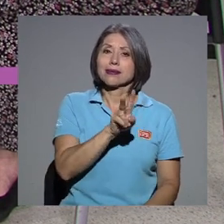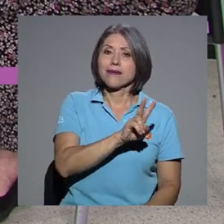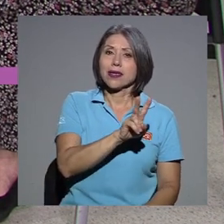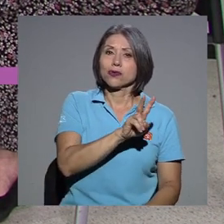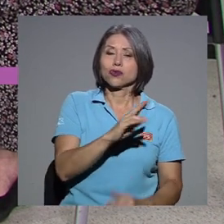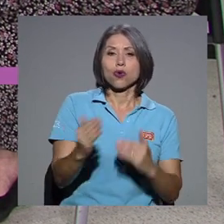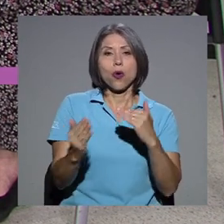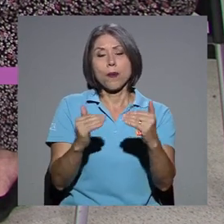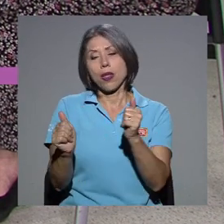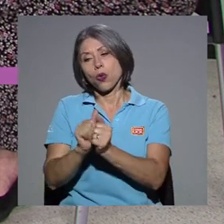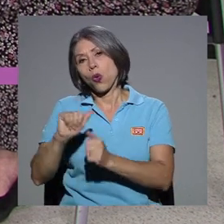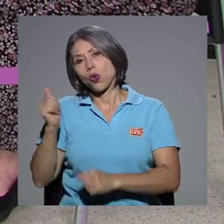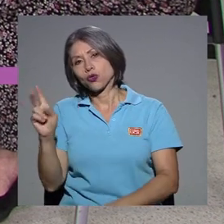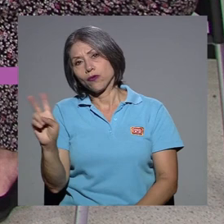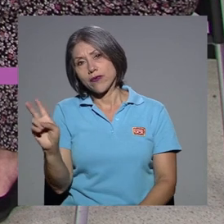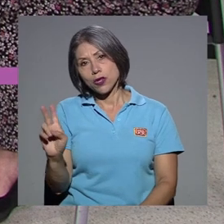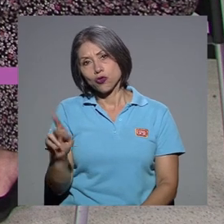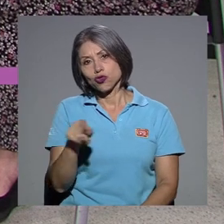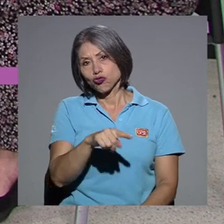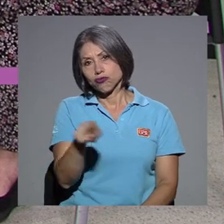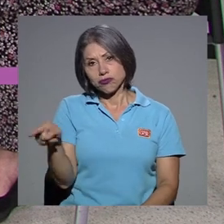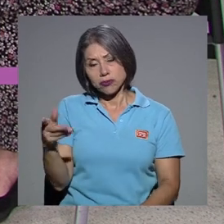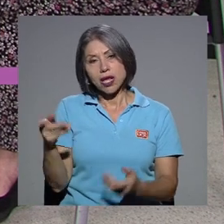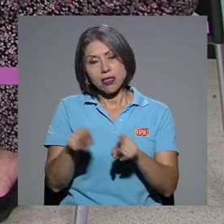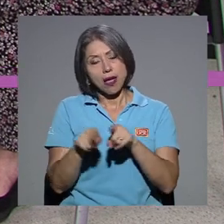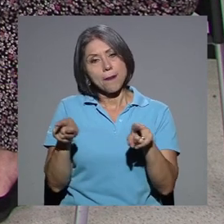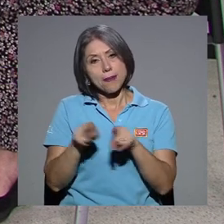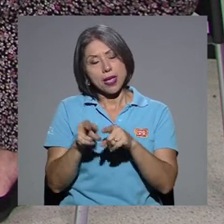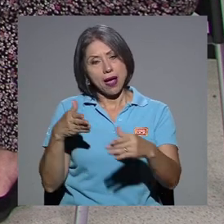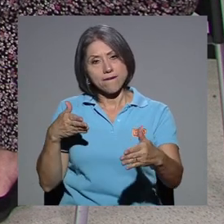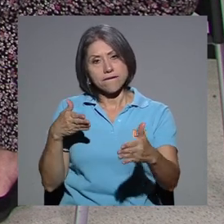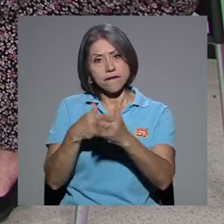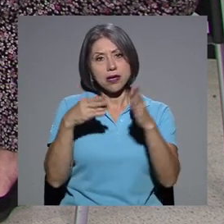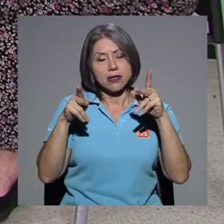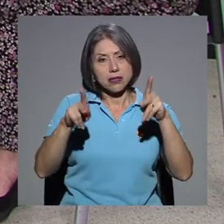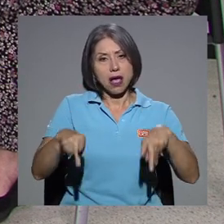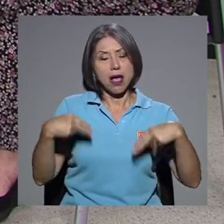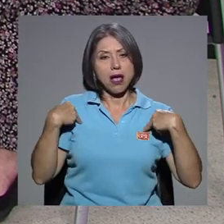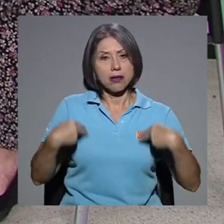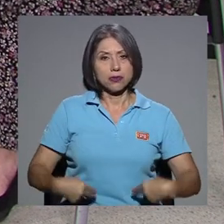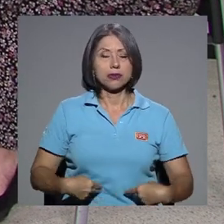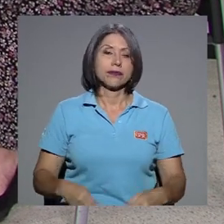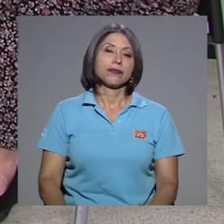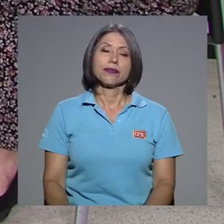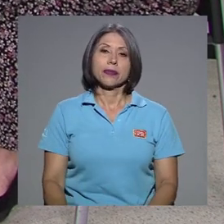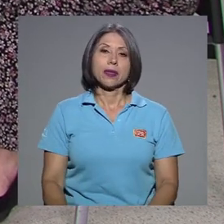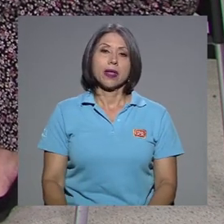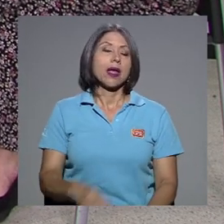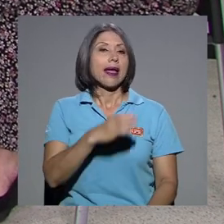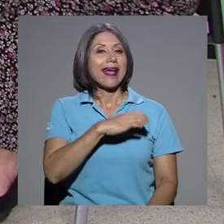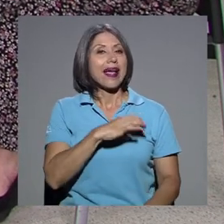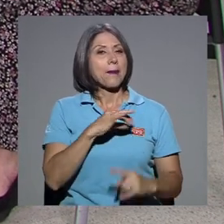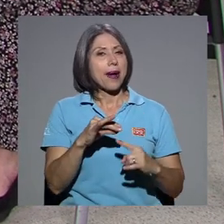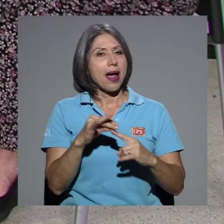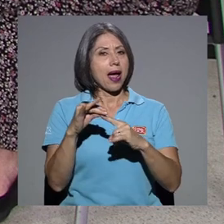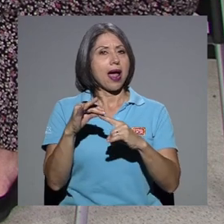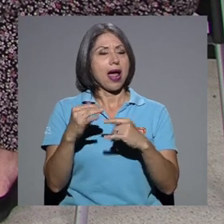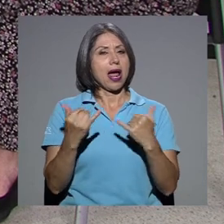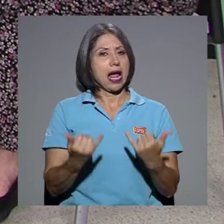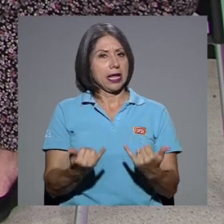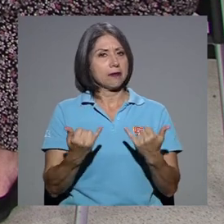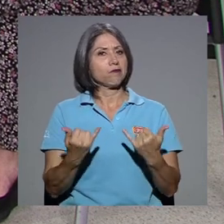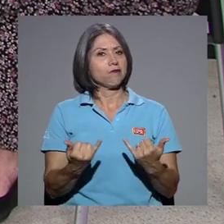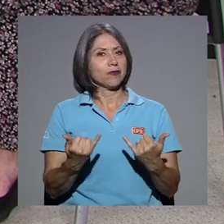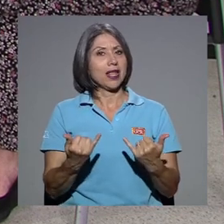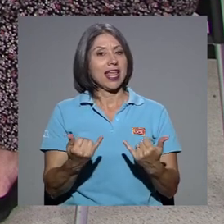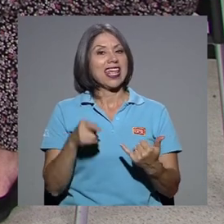virus que han afectado también al ser humano? La particularidad en este momento es que